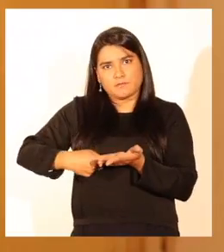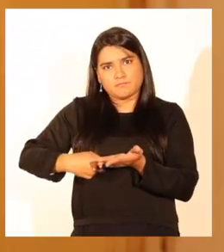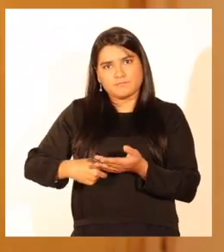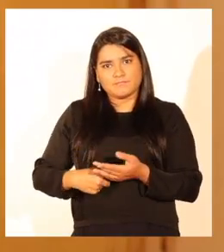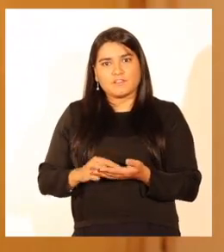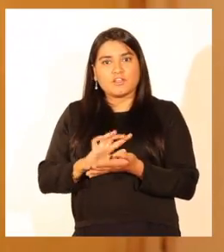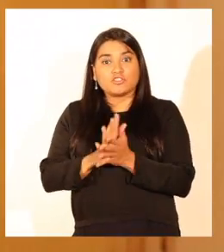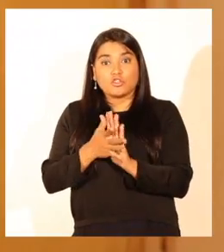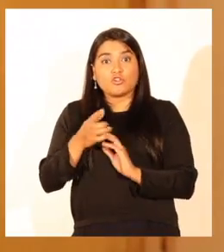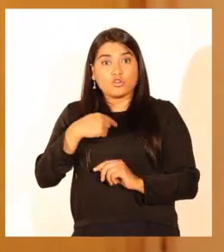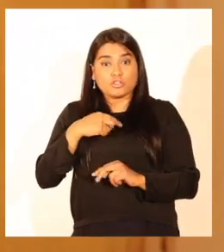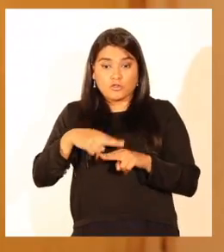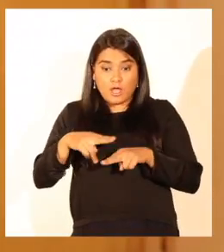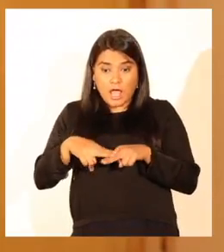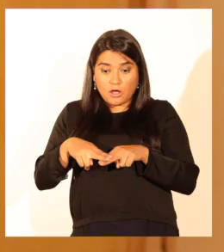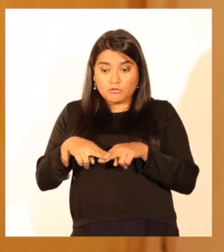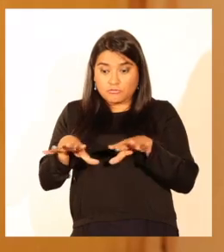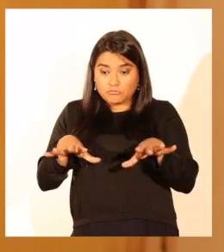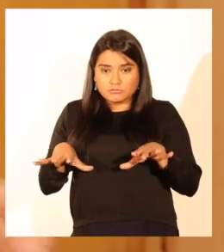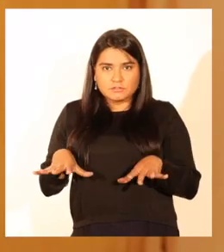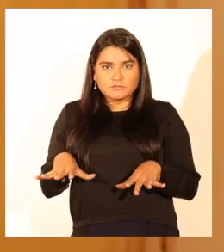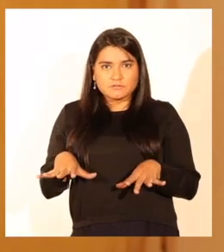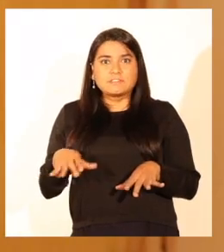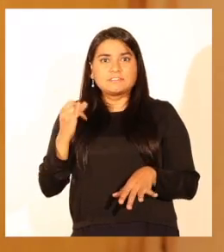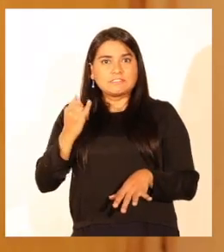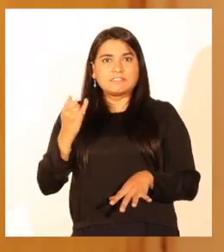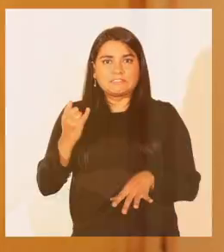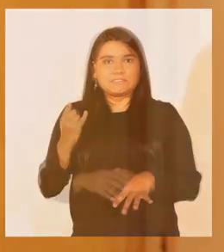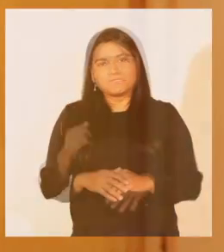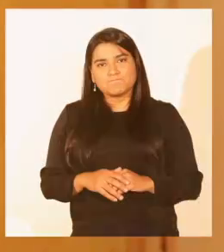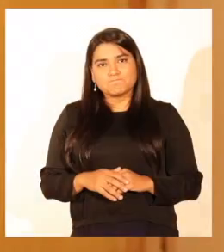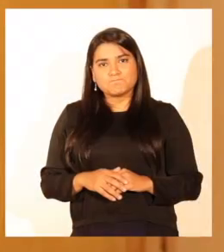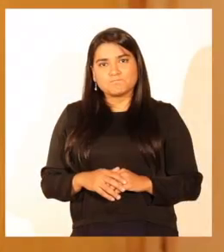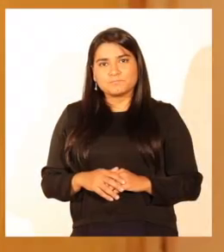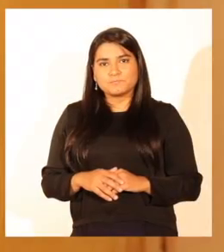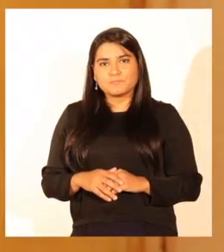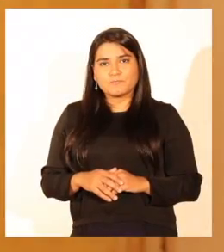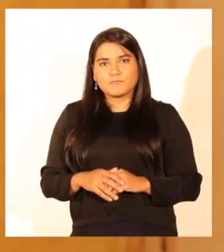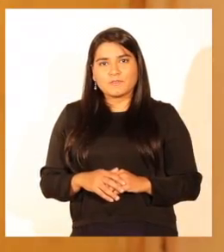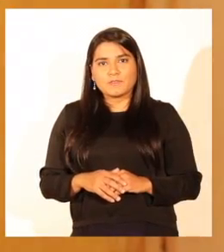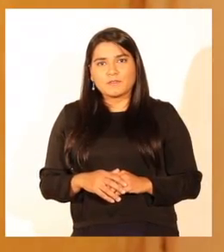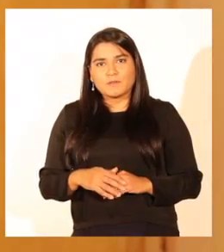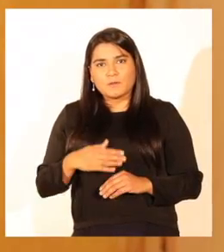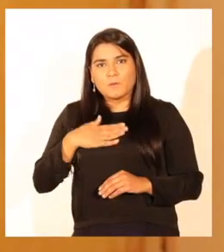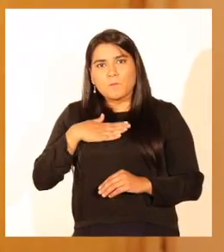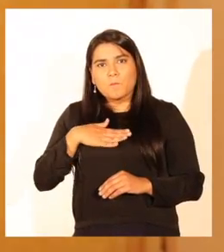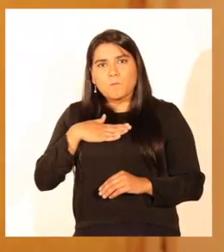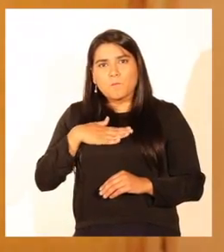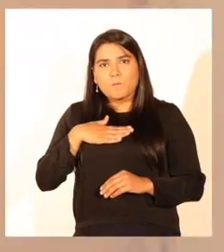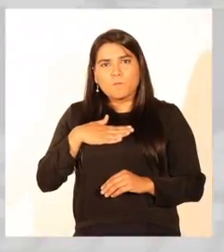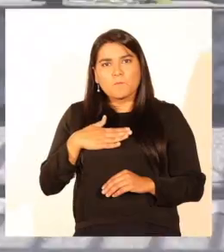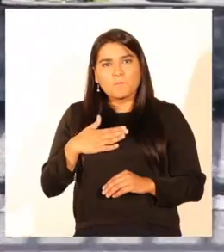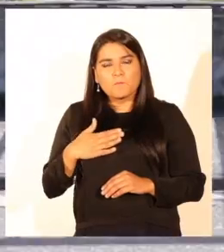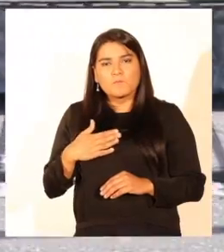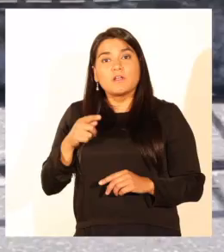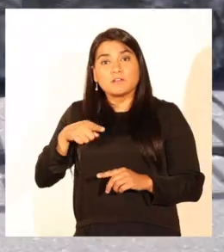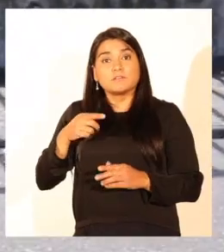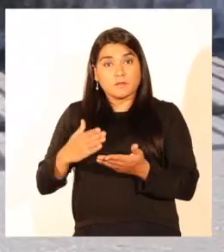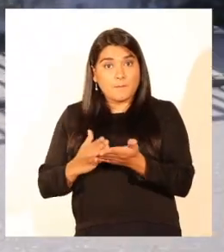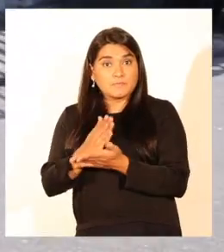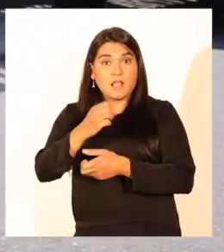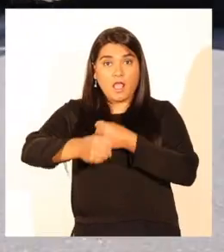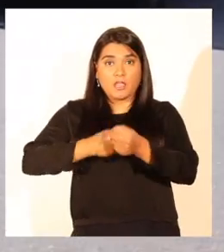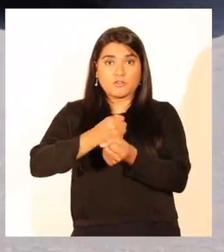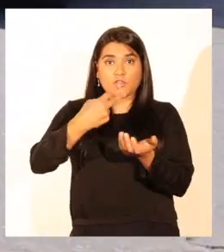¿Todo lo que yo hago? ¿Sí te gusta? ¿Sí? Me gusta venir a comportarme. A partir de